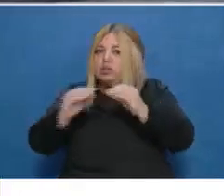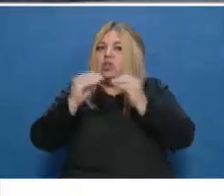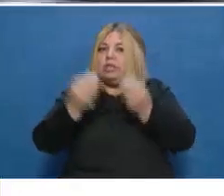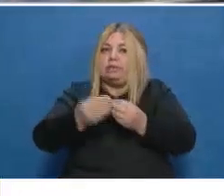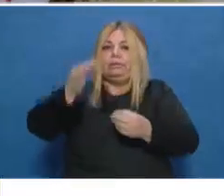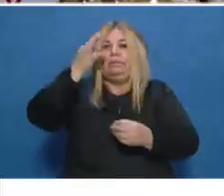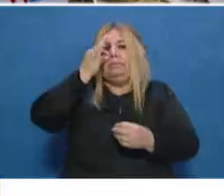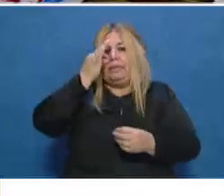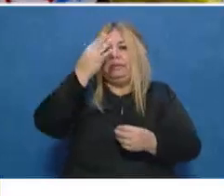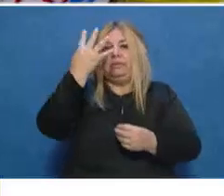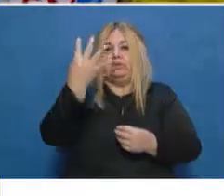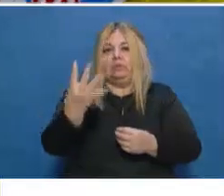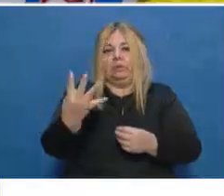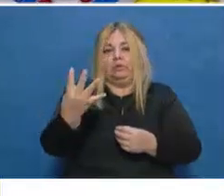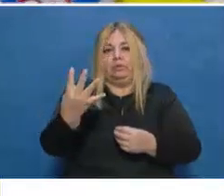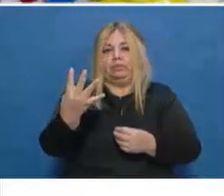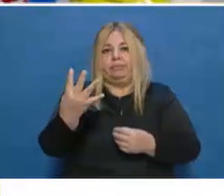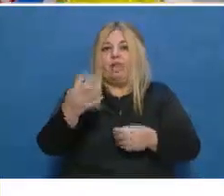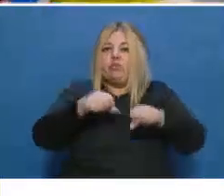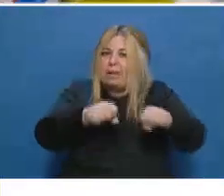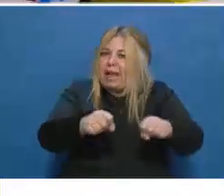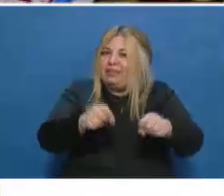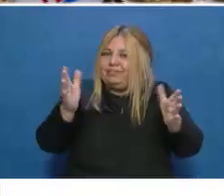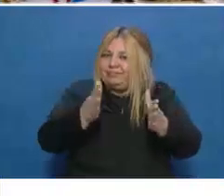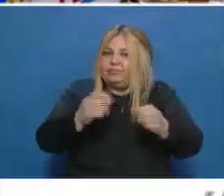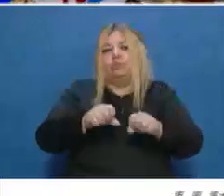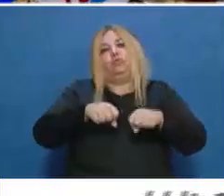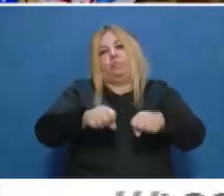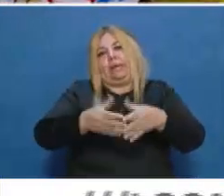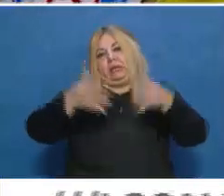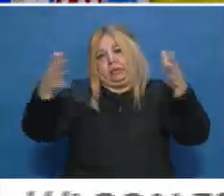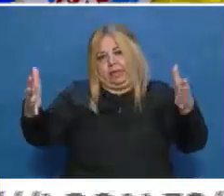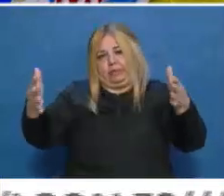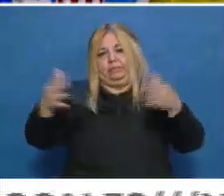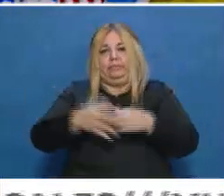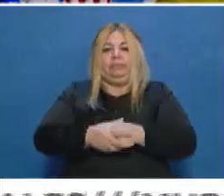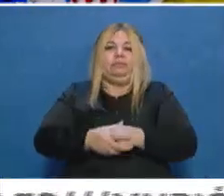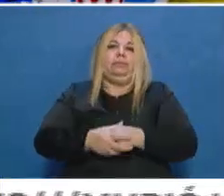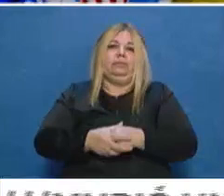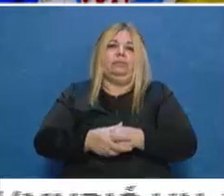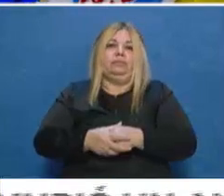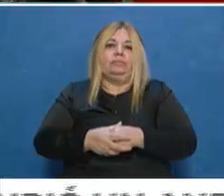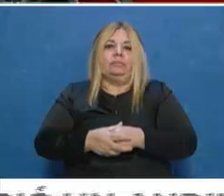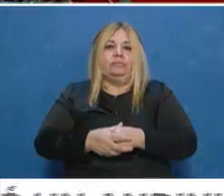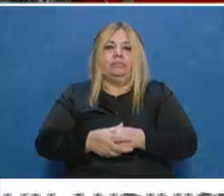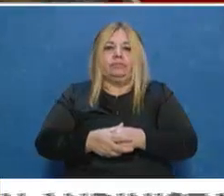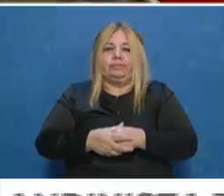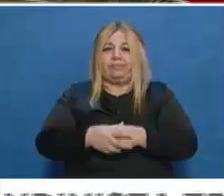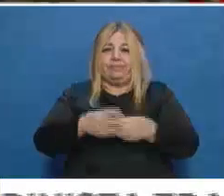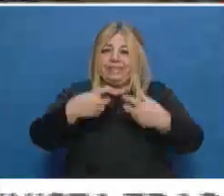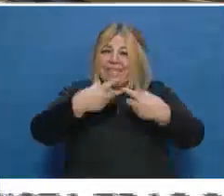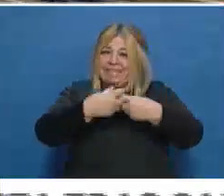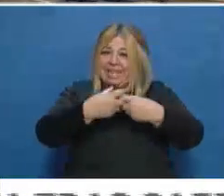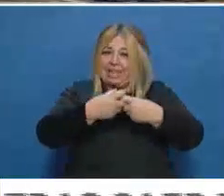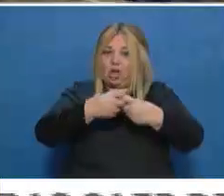y de hipermercados también que han dado positivo en la provincia de Mendoza. El SEC está al tanto de lo que va